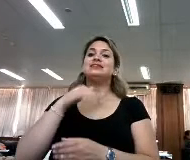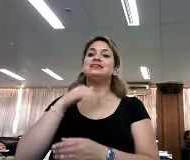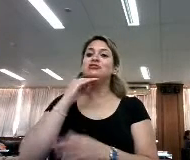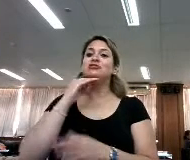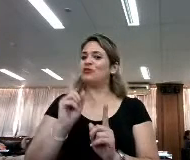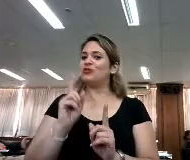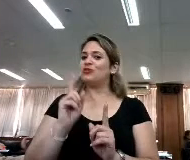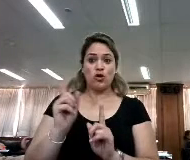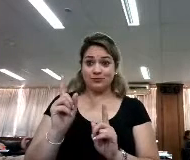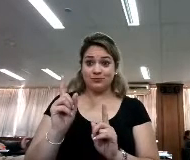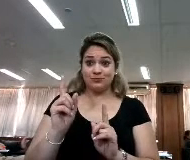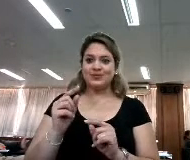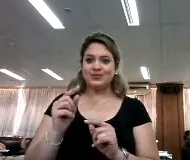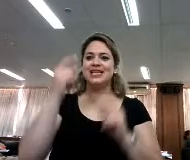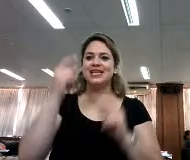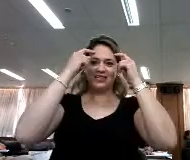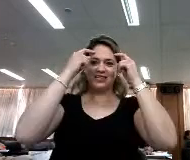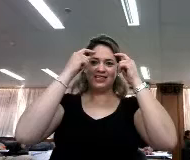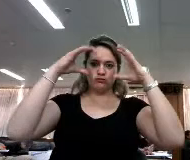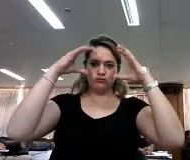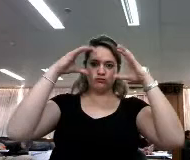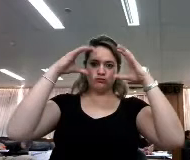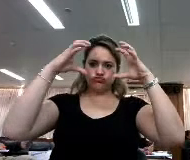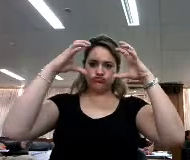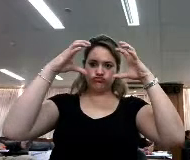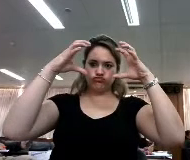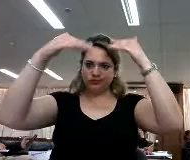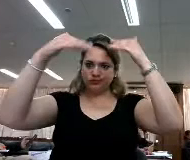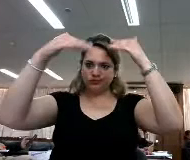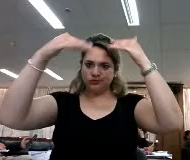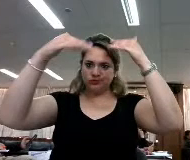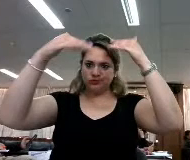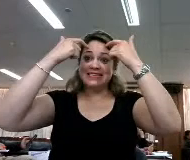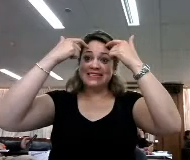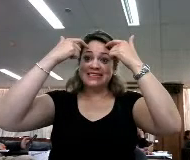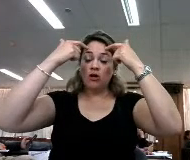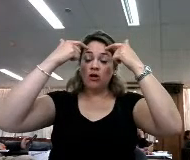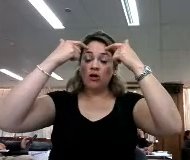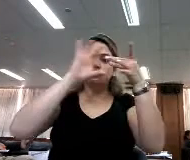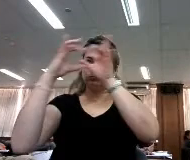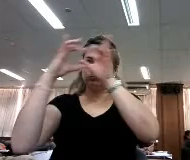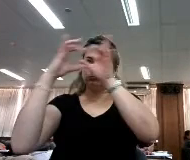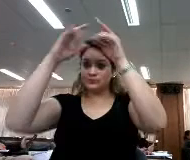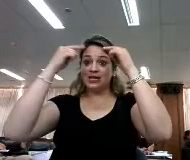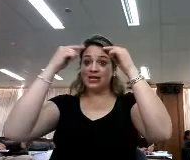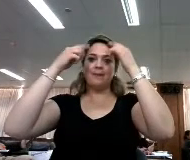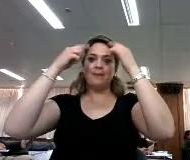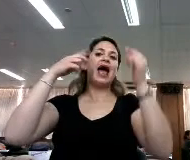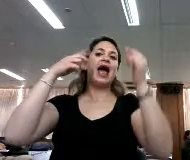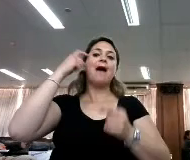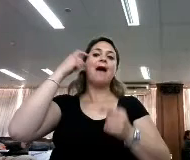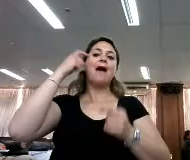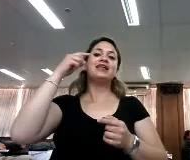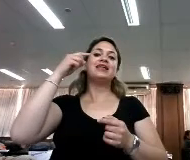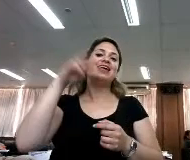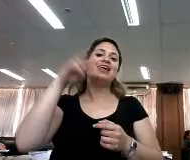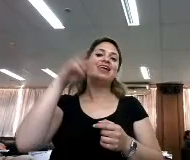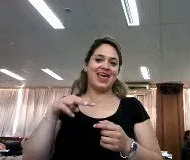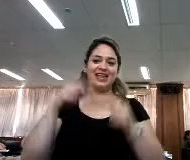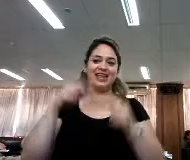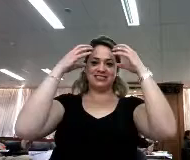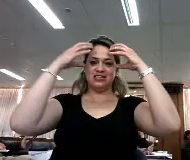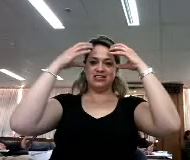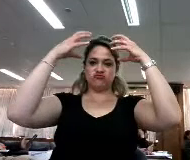pero nuestro cerebro se fue formando y se fueron activando ciertas redes para aprender a leer y lo que implicó en el desarrollo cerebral,